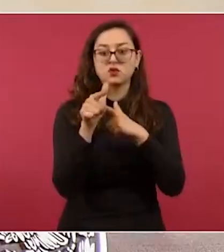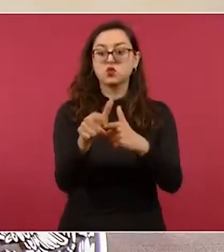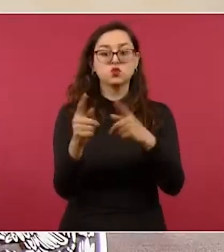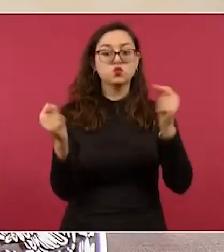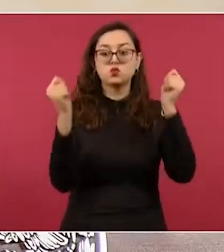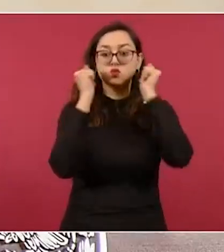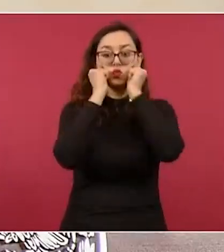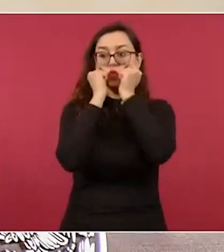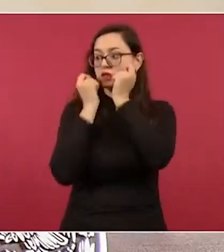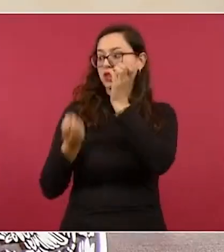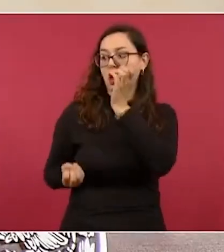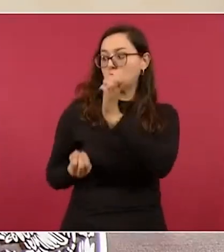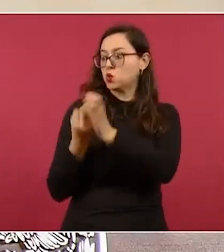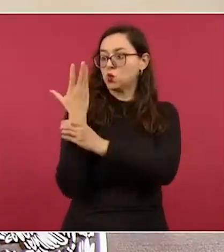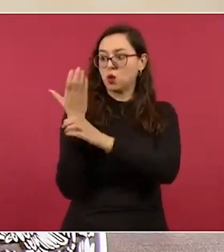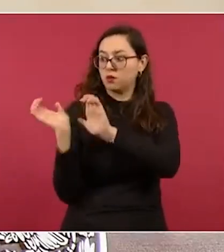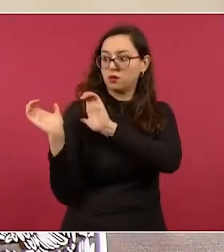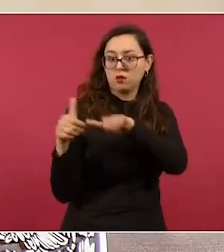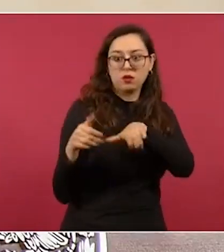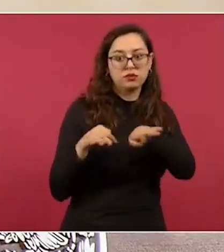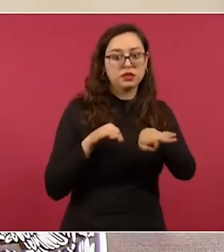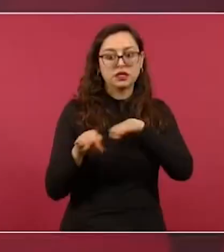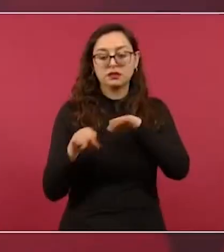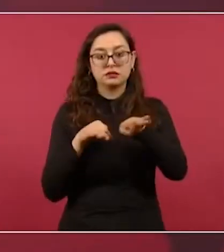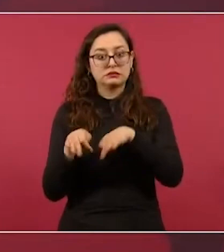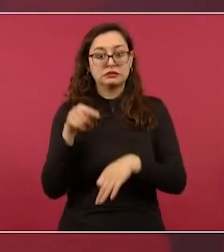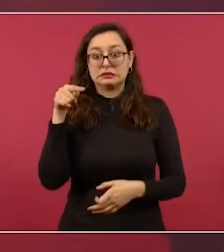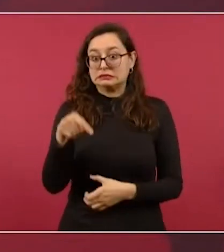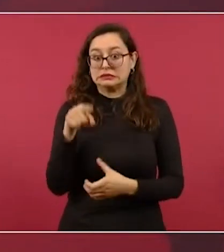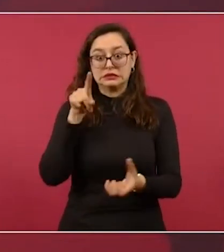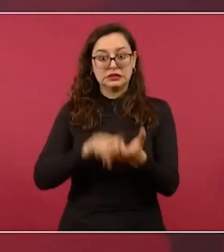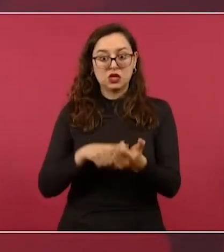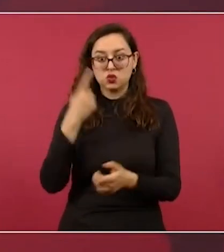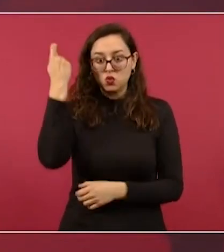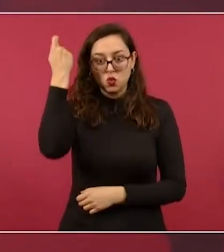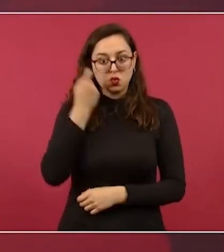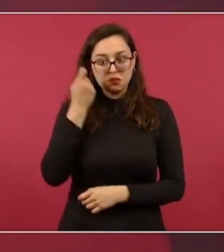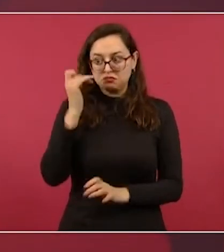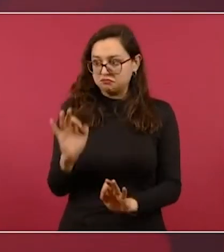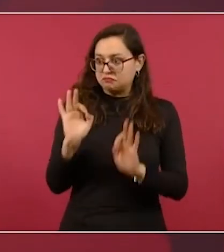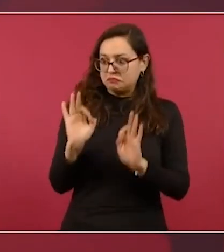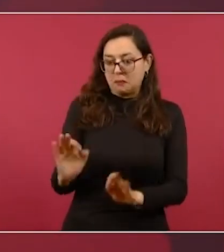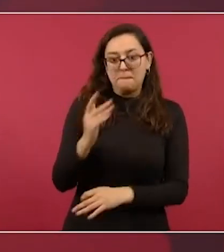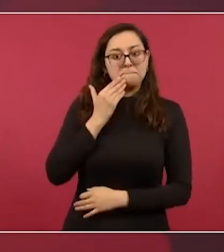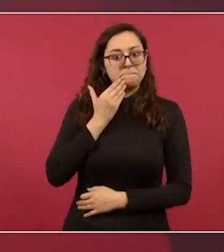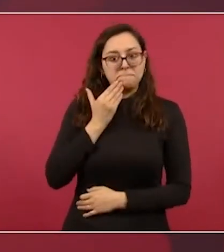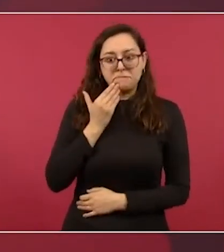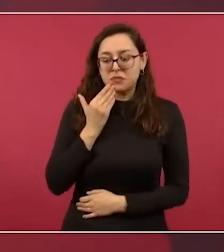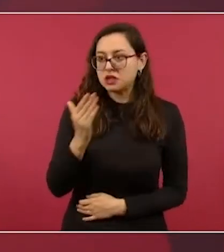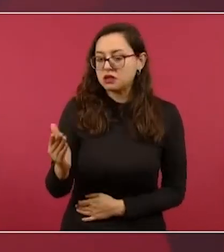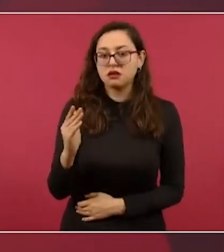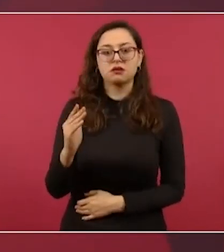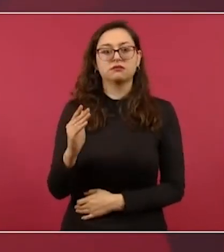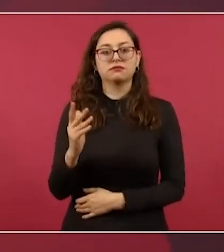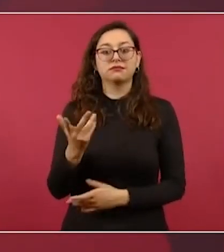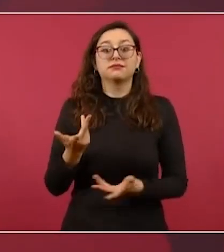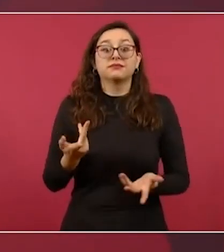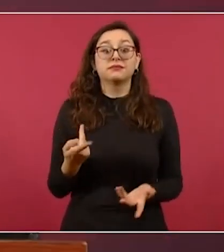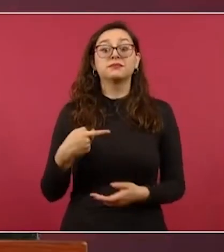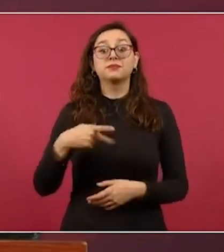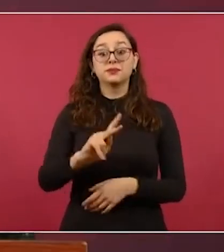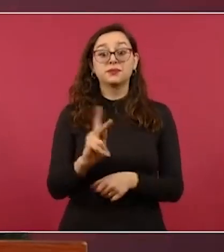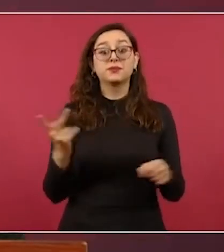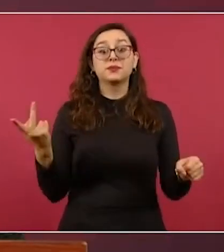que es muy bueno, quizá el mejor que exista en todo el país. Pero este sistema de pensiones